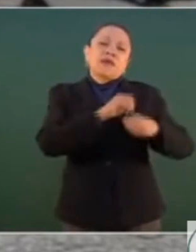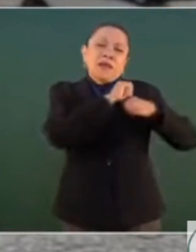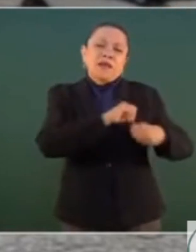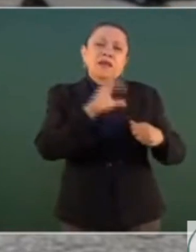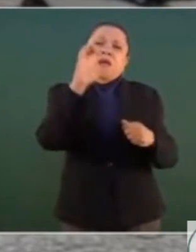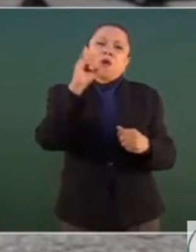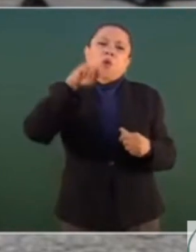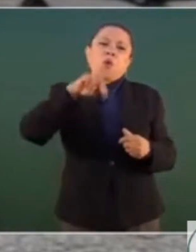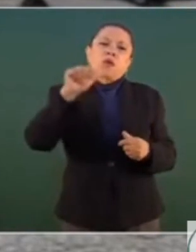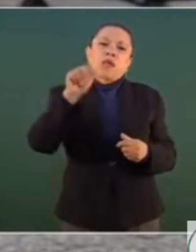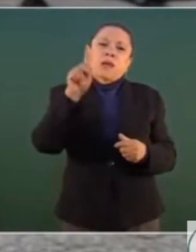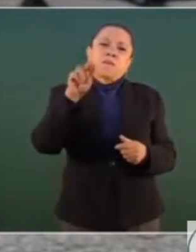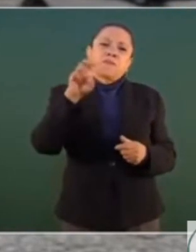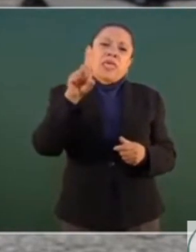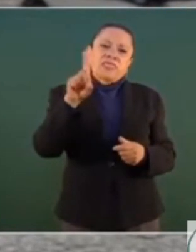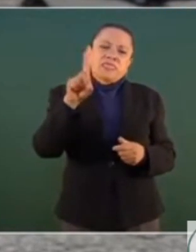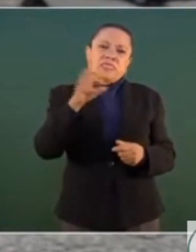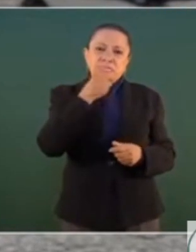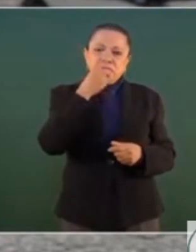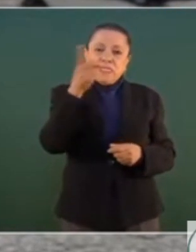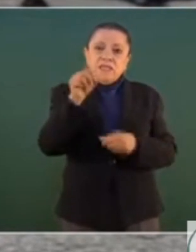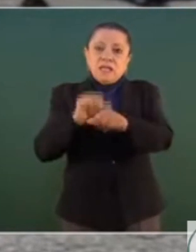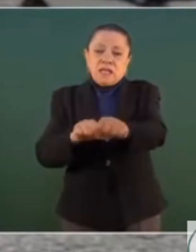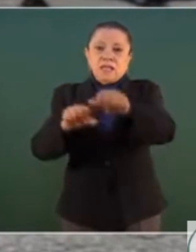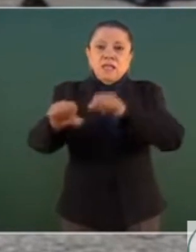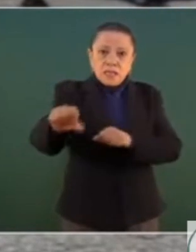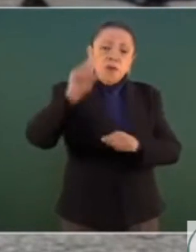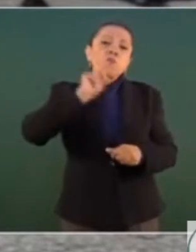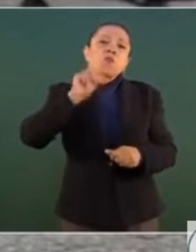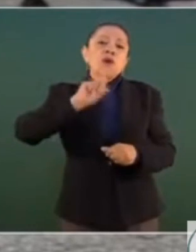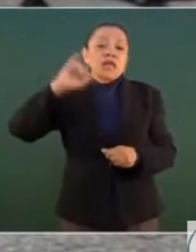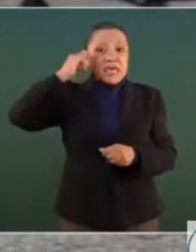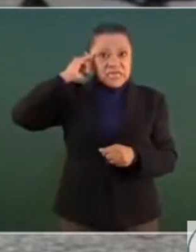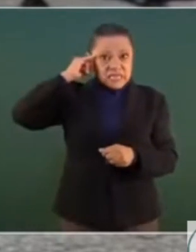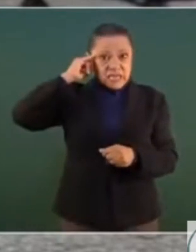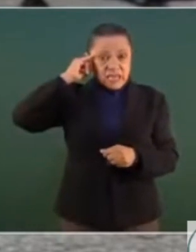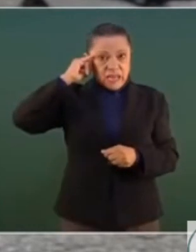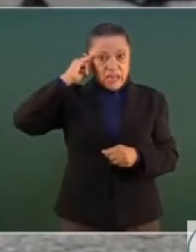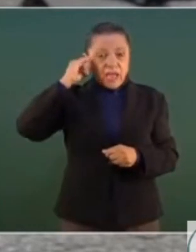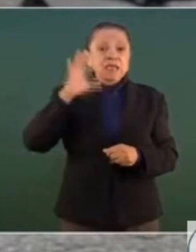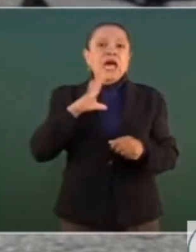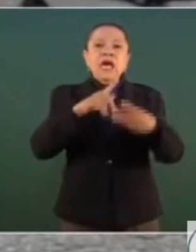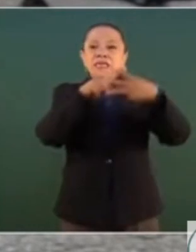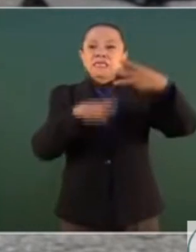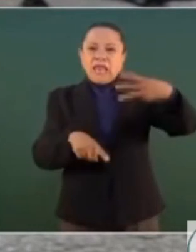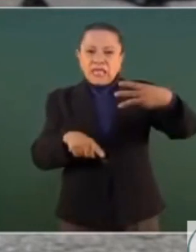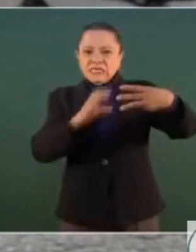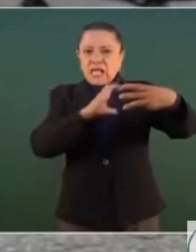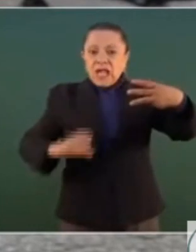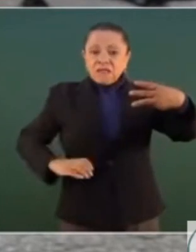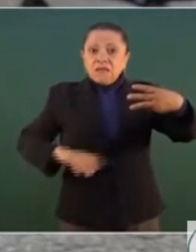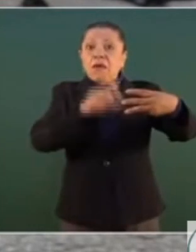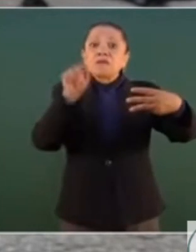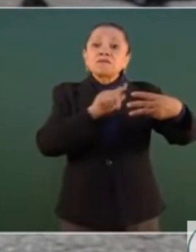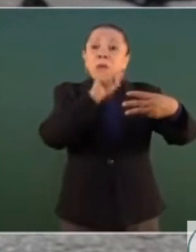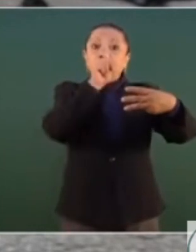anunció que sus institutos serían una mujer indígena y había tres candidatas. Y después ya no supimos